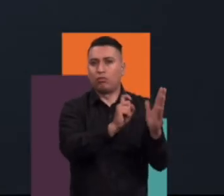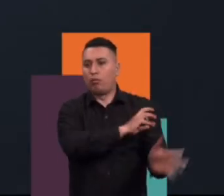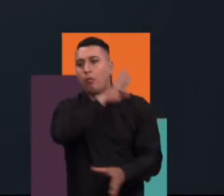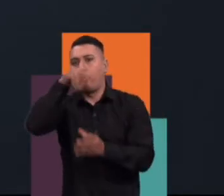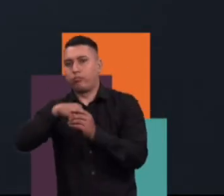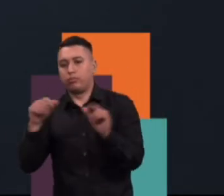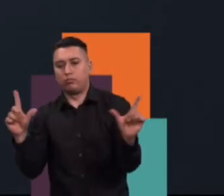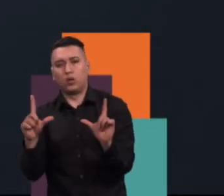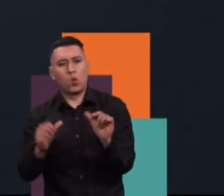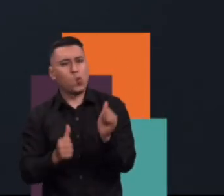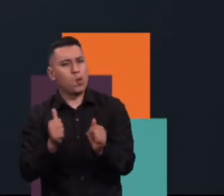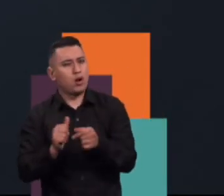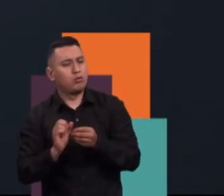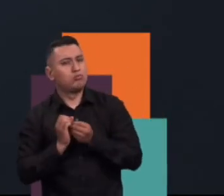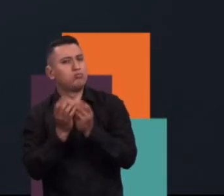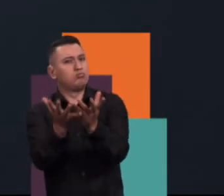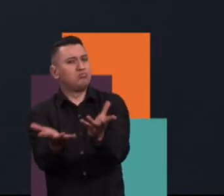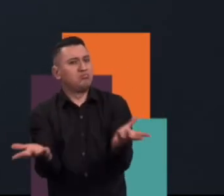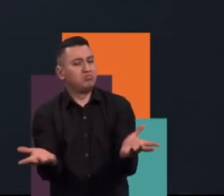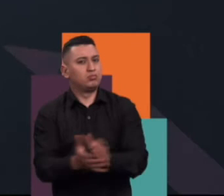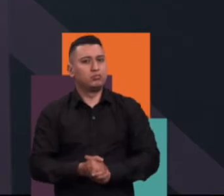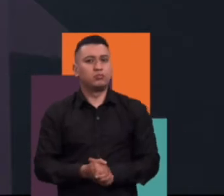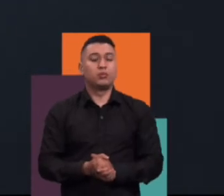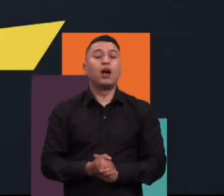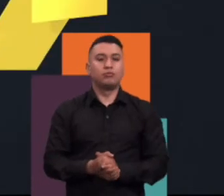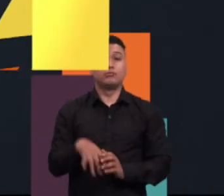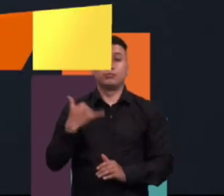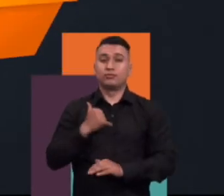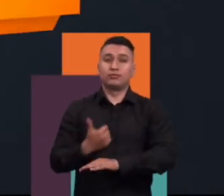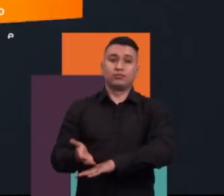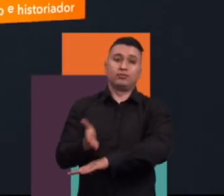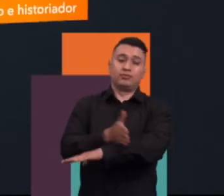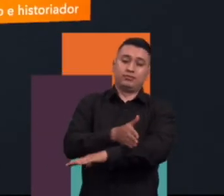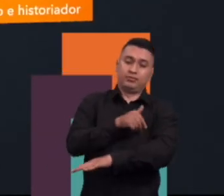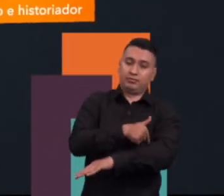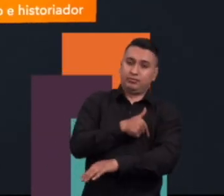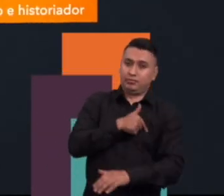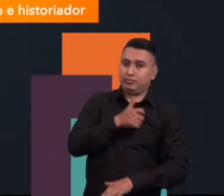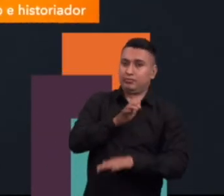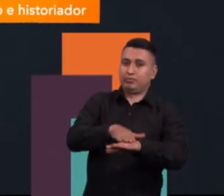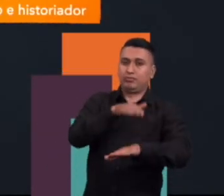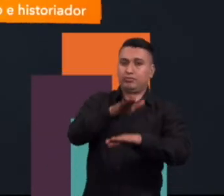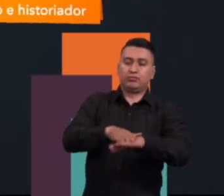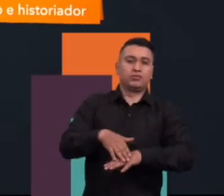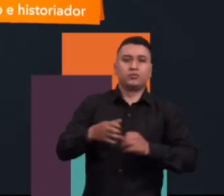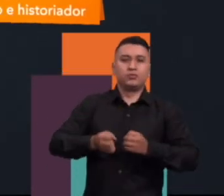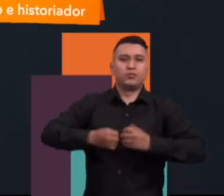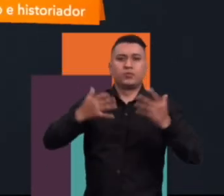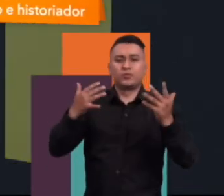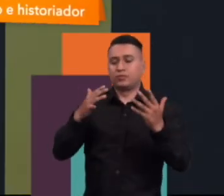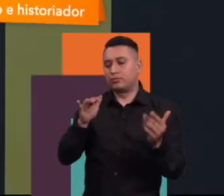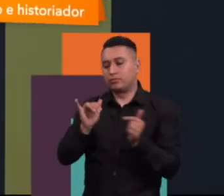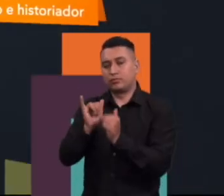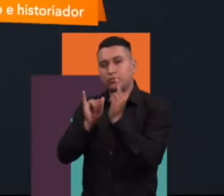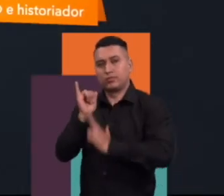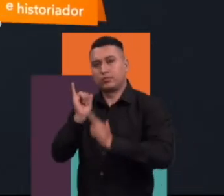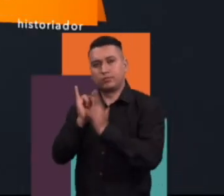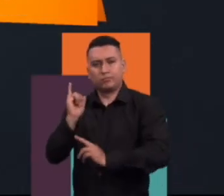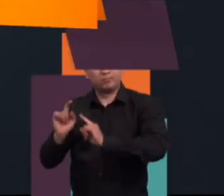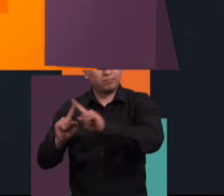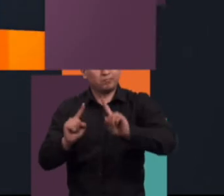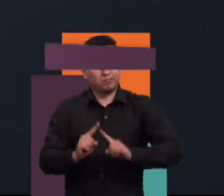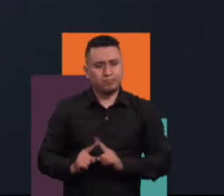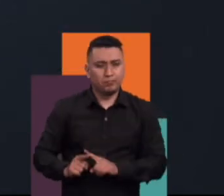Bueno, evidentemente ya lo he mencionado varias veces y la cantidad de canales de YouTube